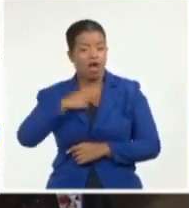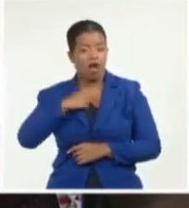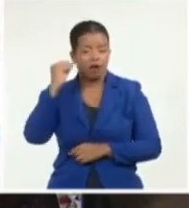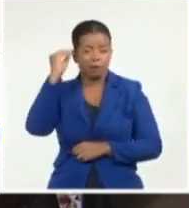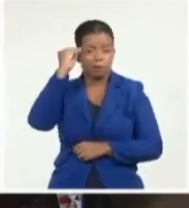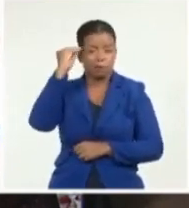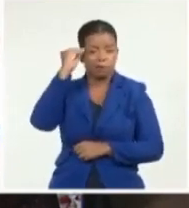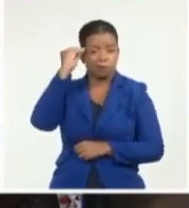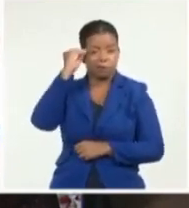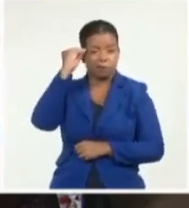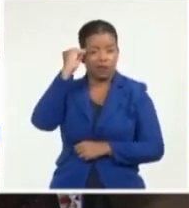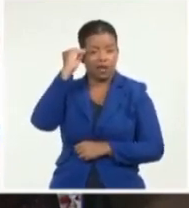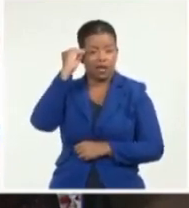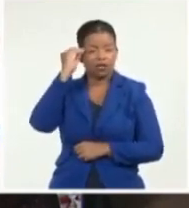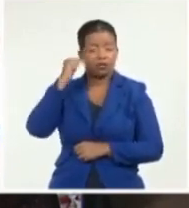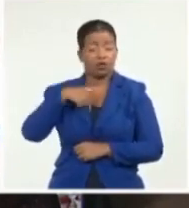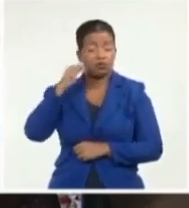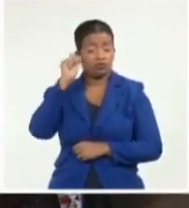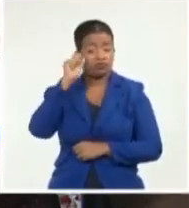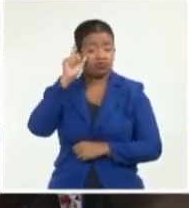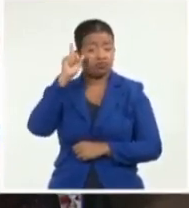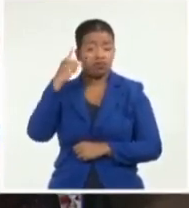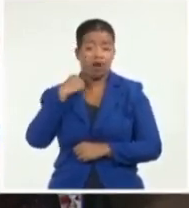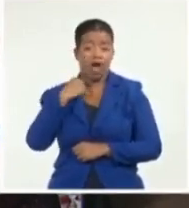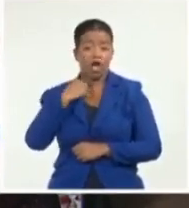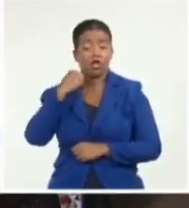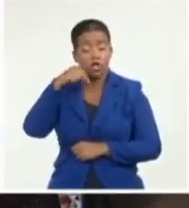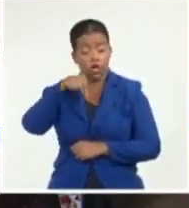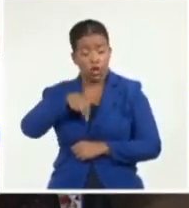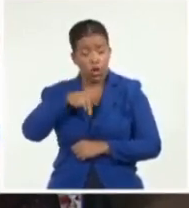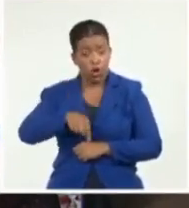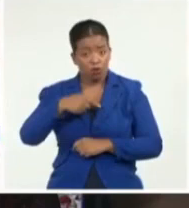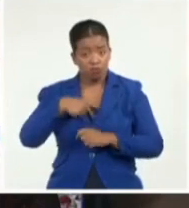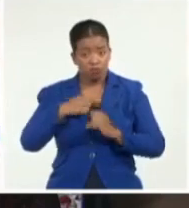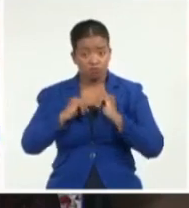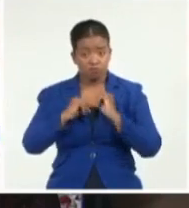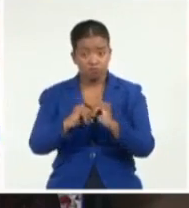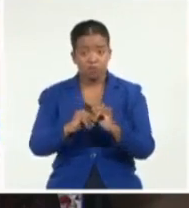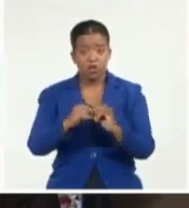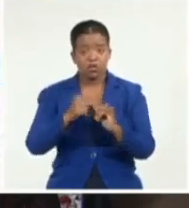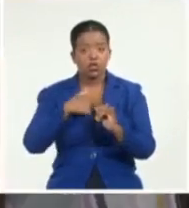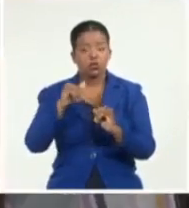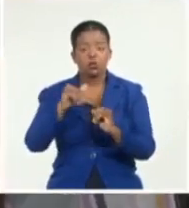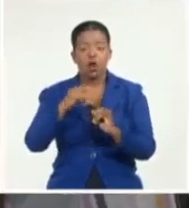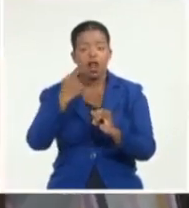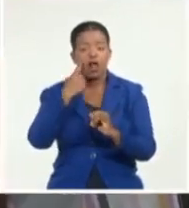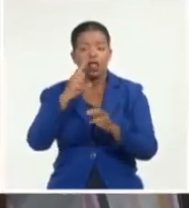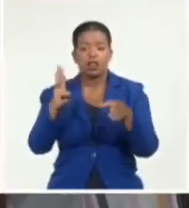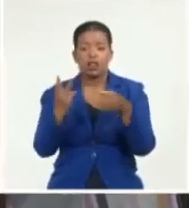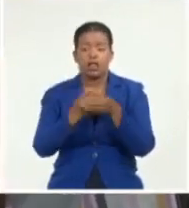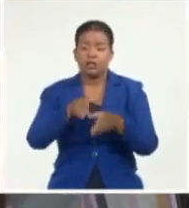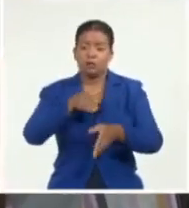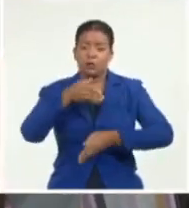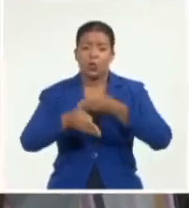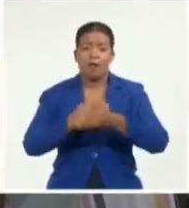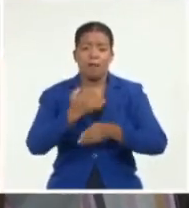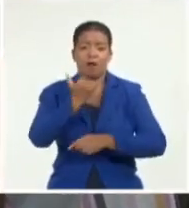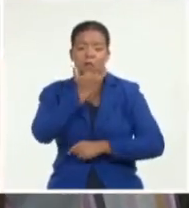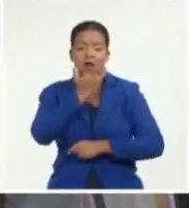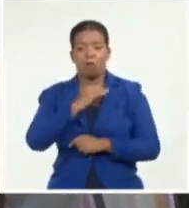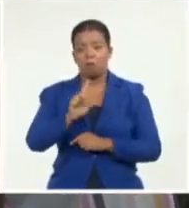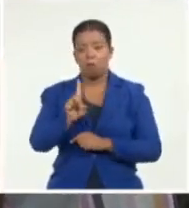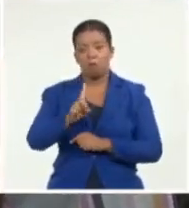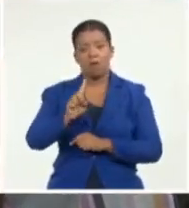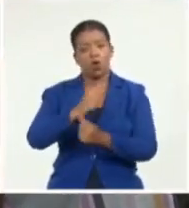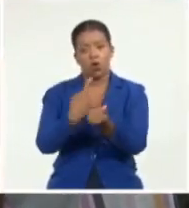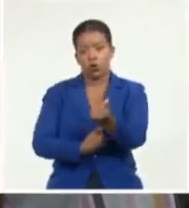largo de mi experiencia, hoy te puedo decir que ya no veo la discapacidad como un problema. Te cuento que mis